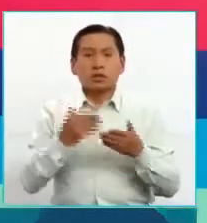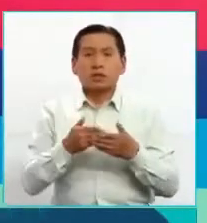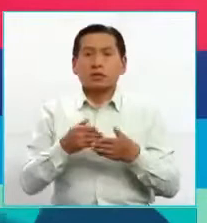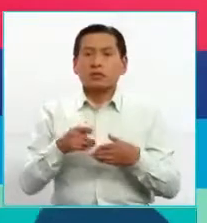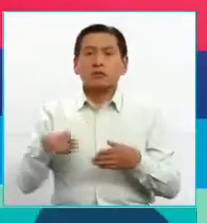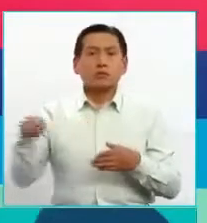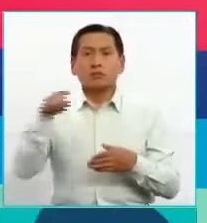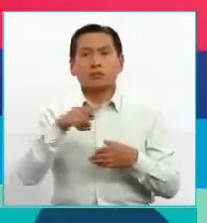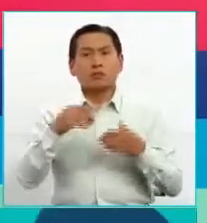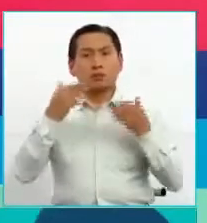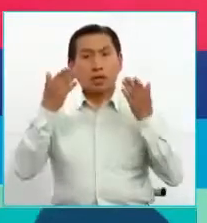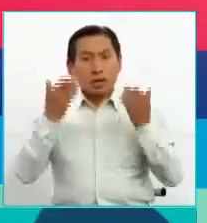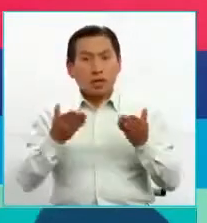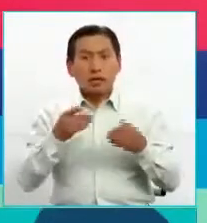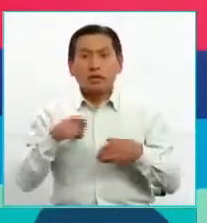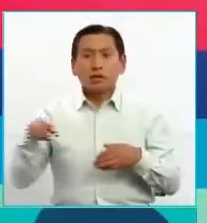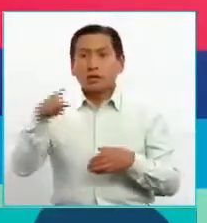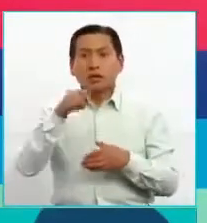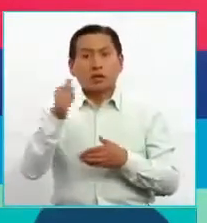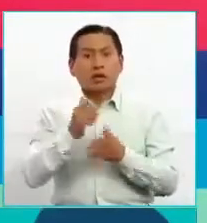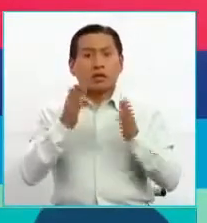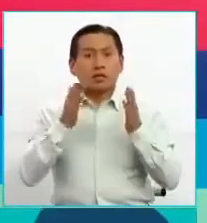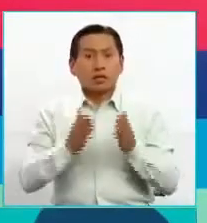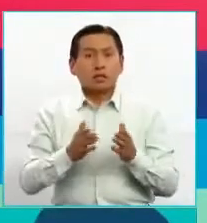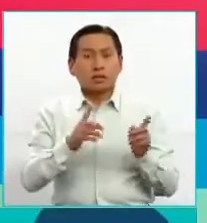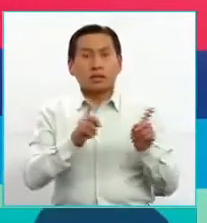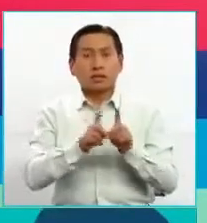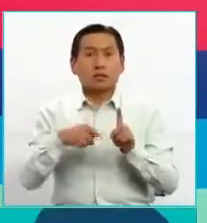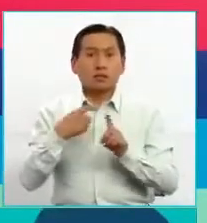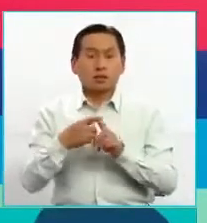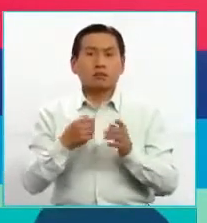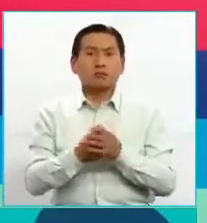donde están y existen nuestros artistas también